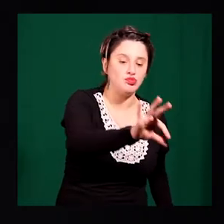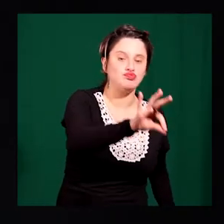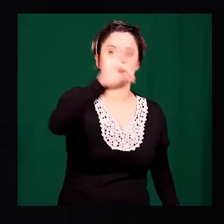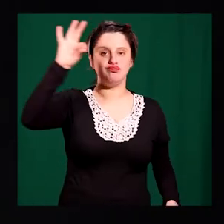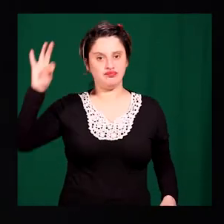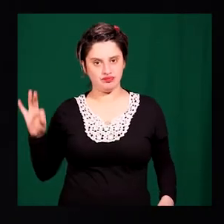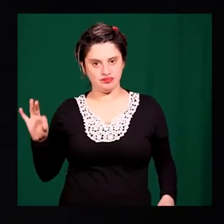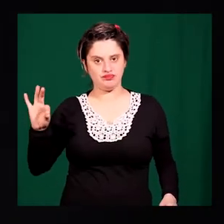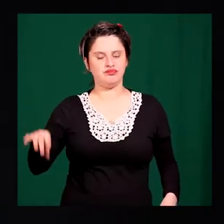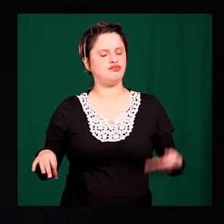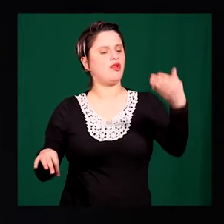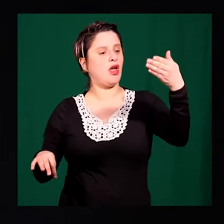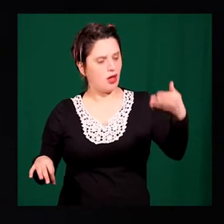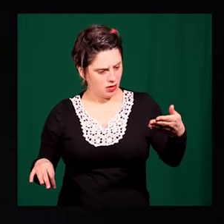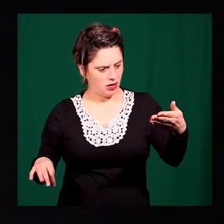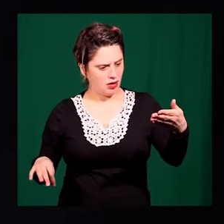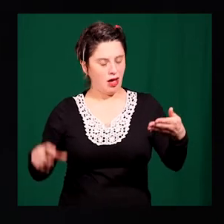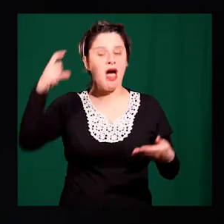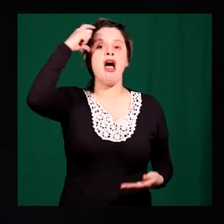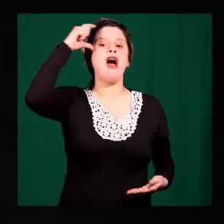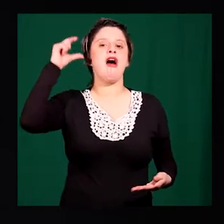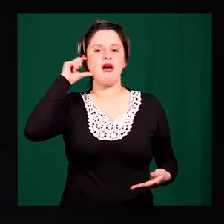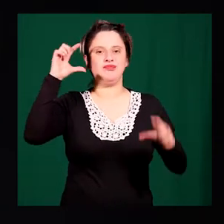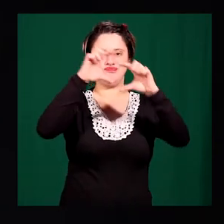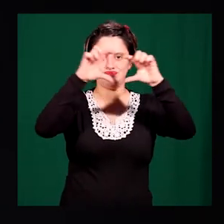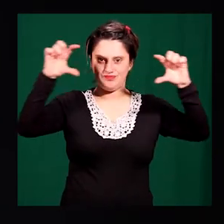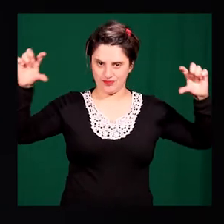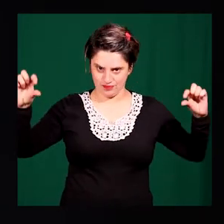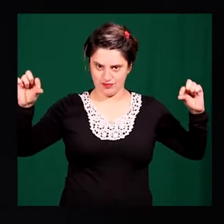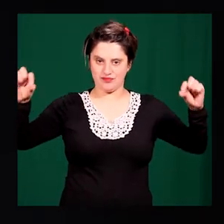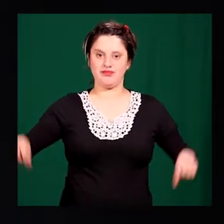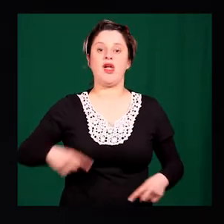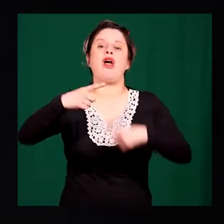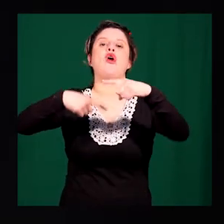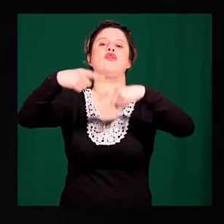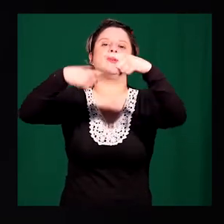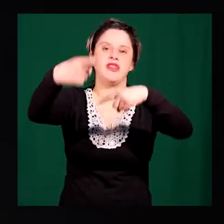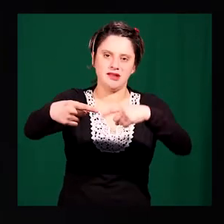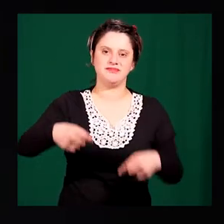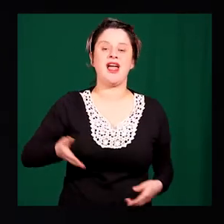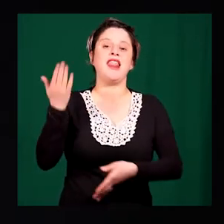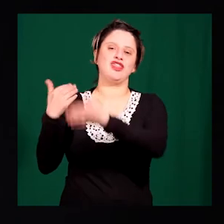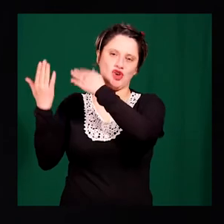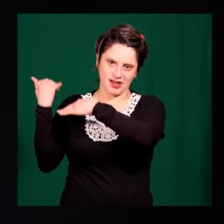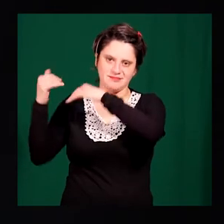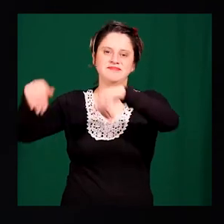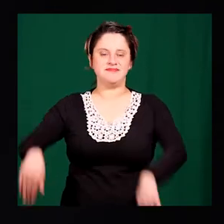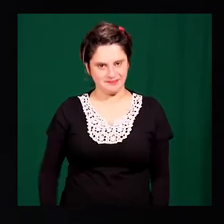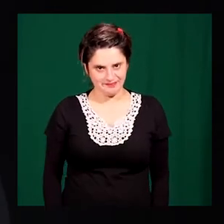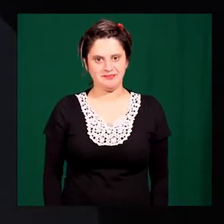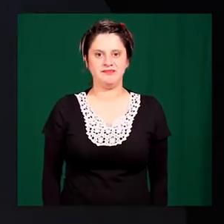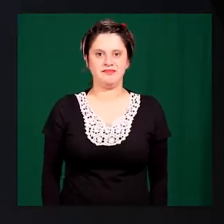o niña tendrá que tomar una de ellas y a través del dibujo o palabra que le salga, deberá formar una oración para darle continuidad al cuento que acabamos de leer.